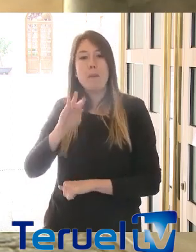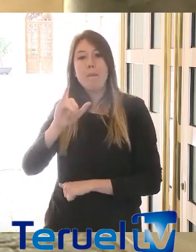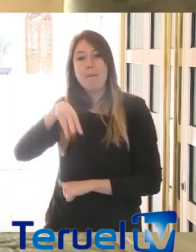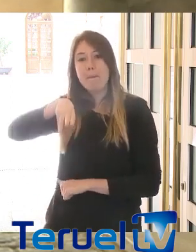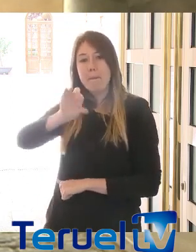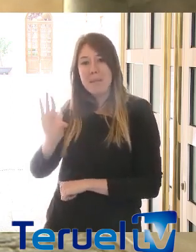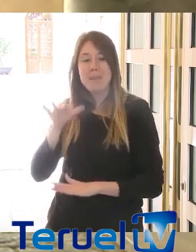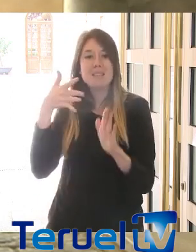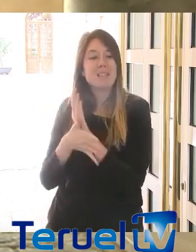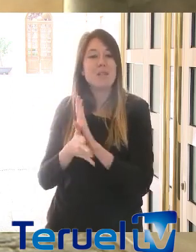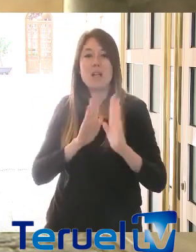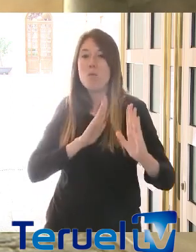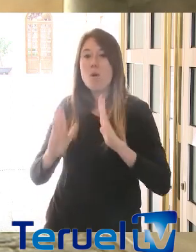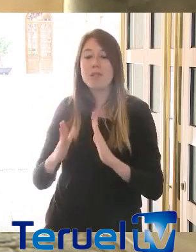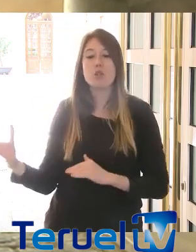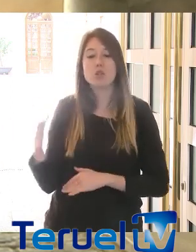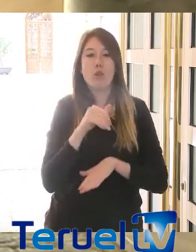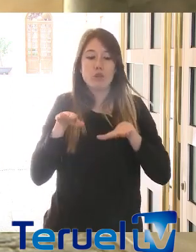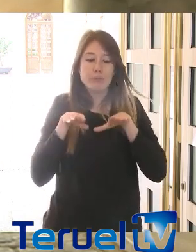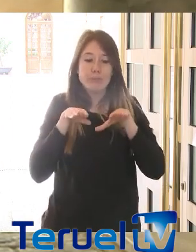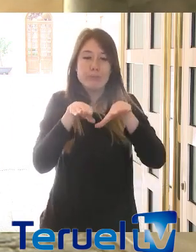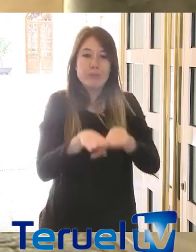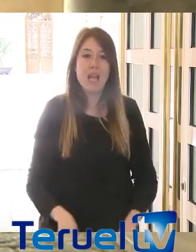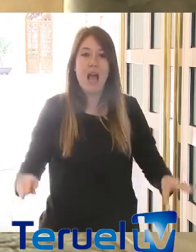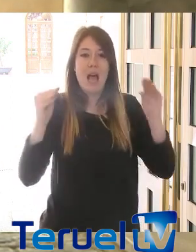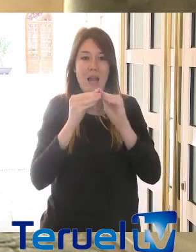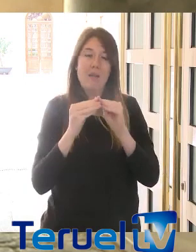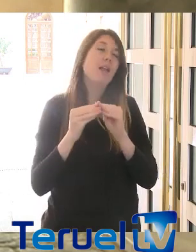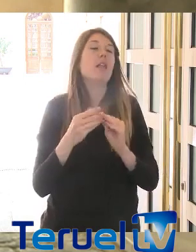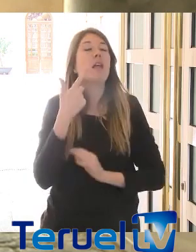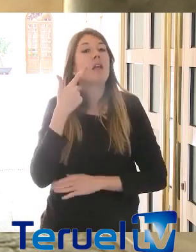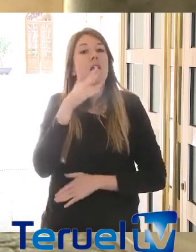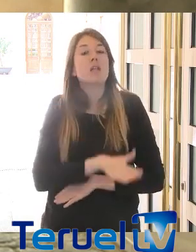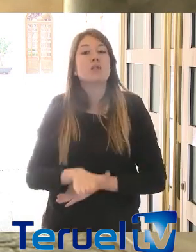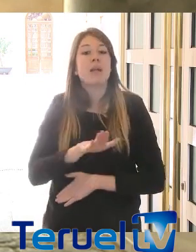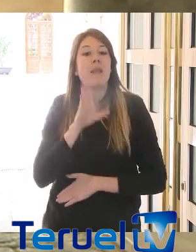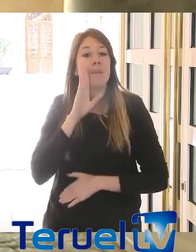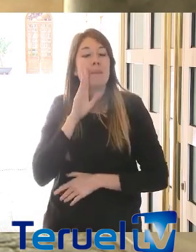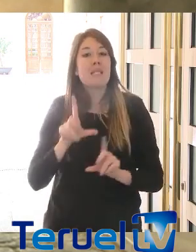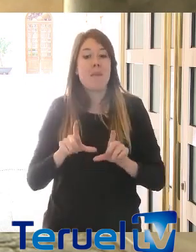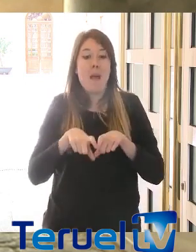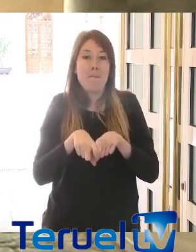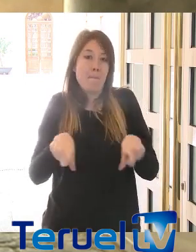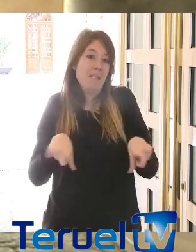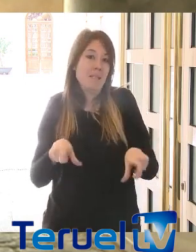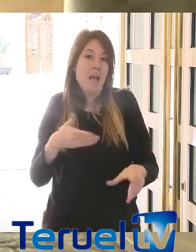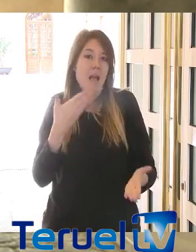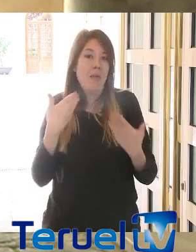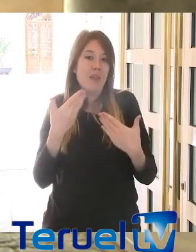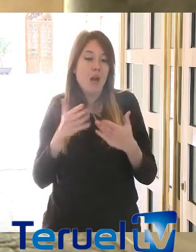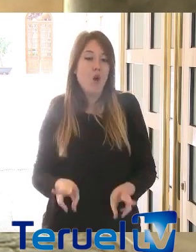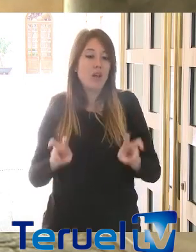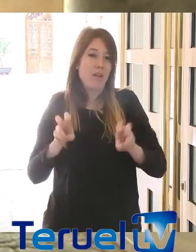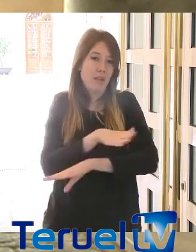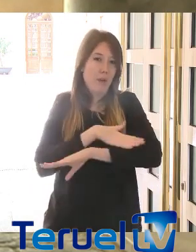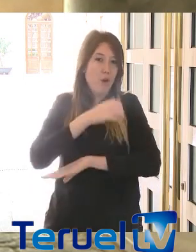Creo que es momento de remar todos en la misma dirección. Tenemos, nos parece que esta mesa, que esta iniciativa del Gobierno